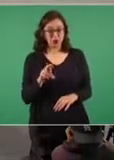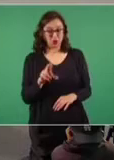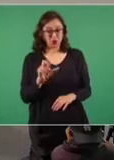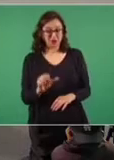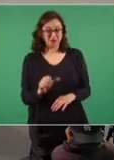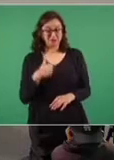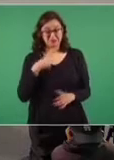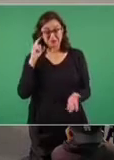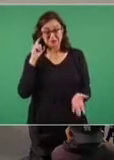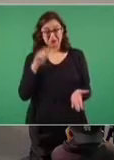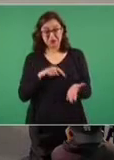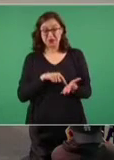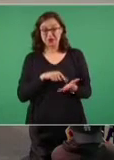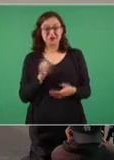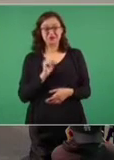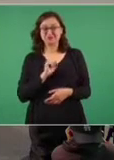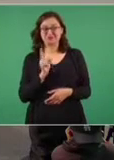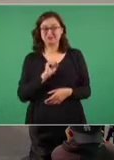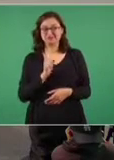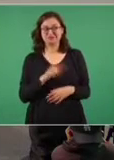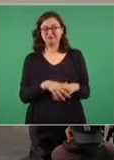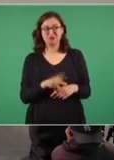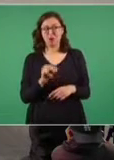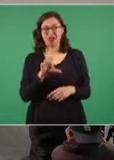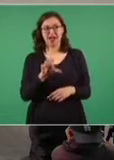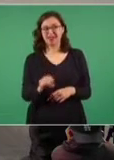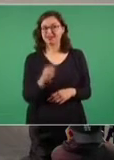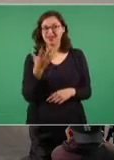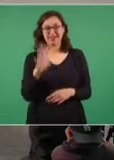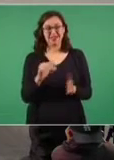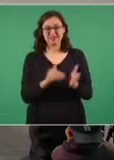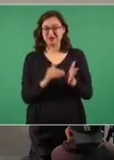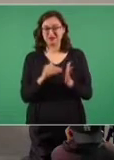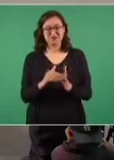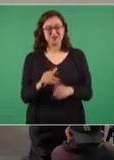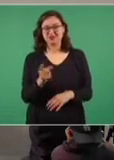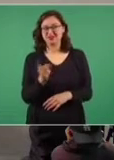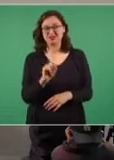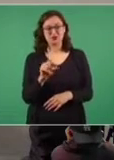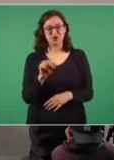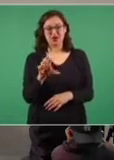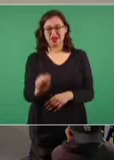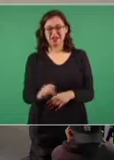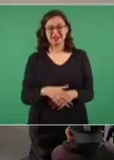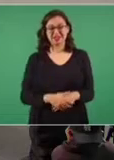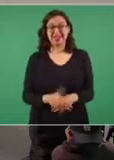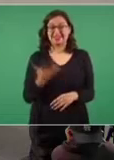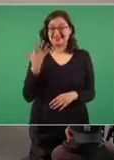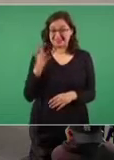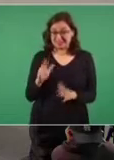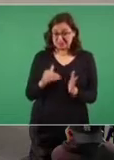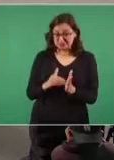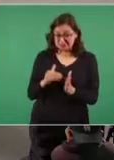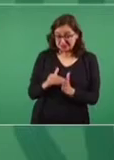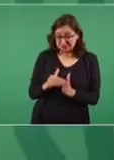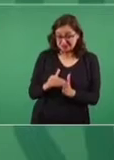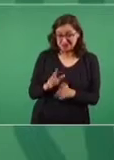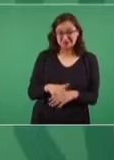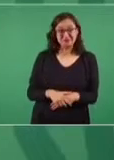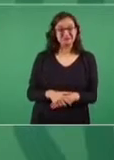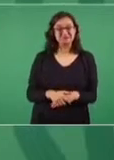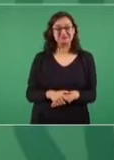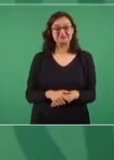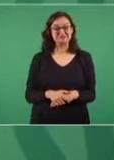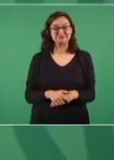los… pero no, no tanto. No, no. ¿10 mil millones? No, no